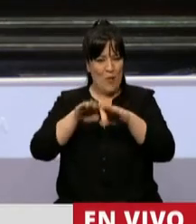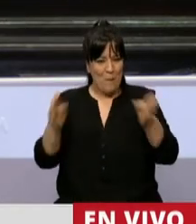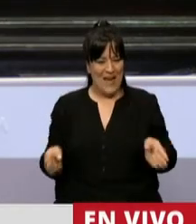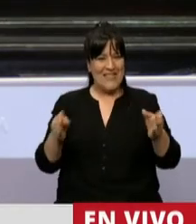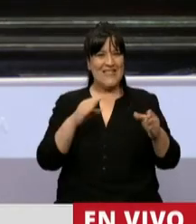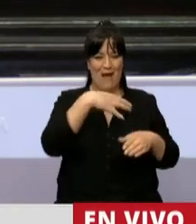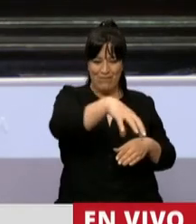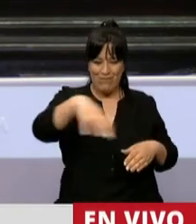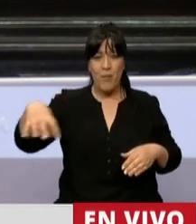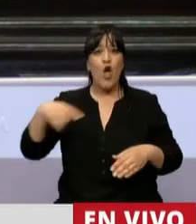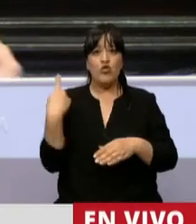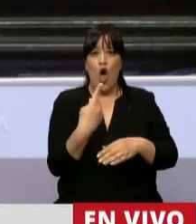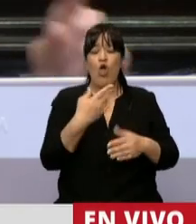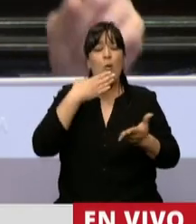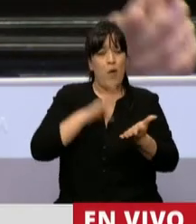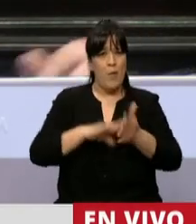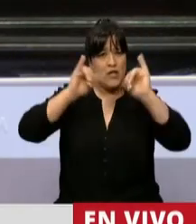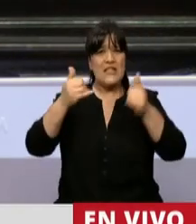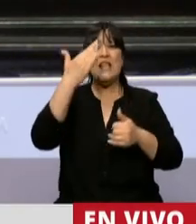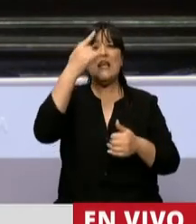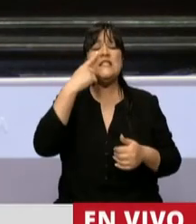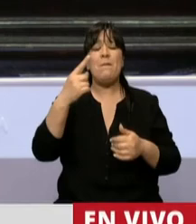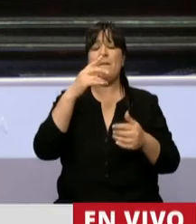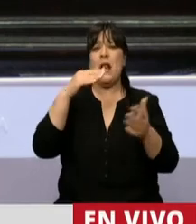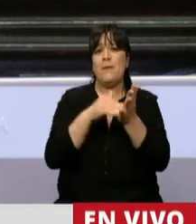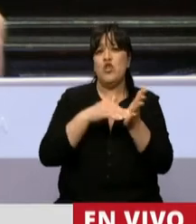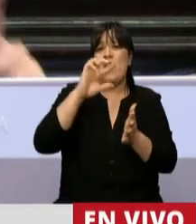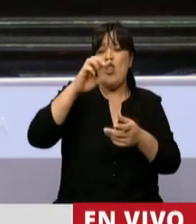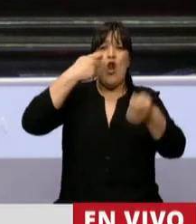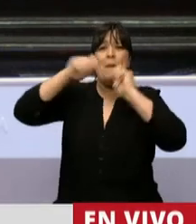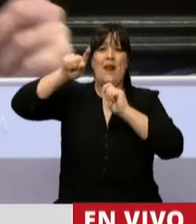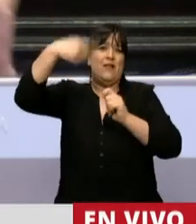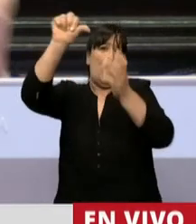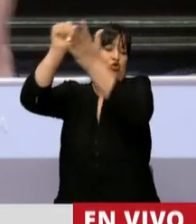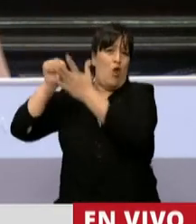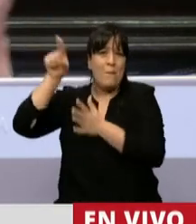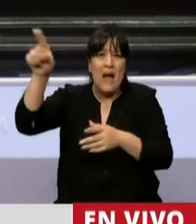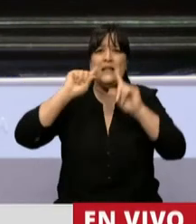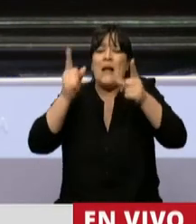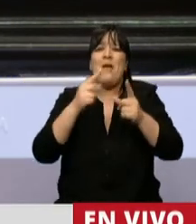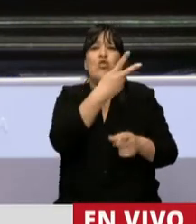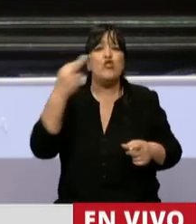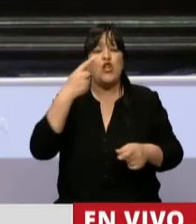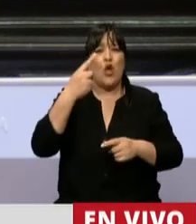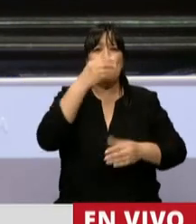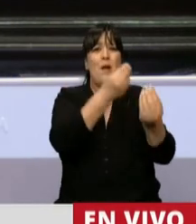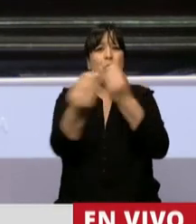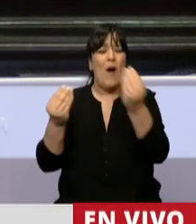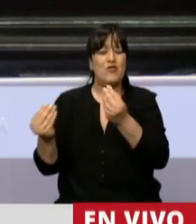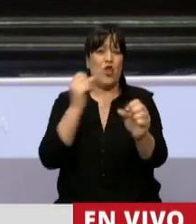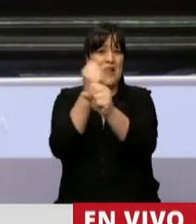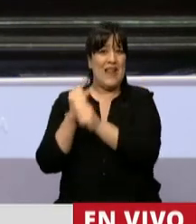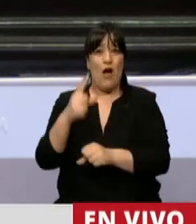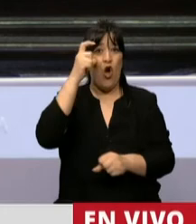se habían comprometido a generar 15.000 millones de dólares de exportaciones, 200.000 puestos de trabajo en los 10